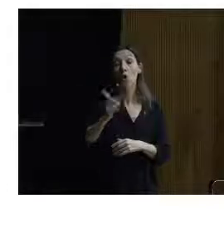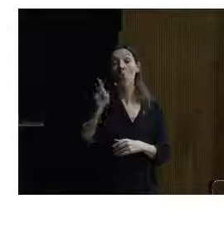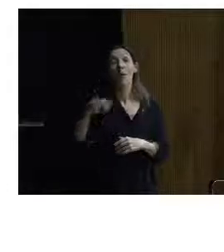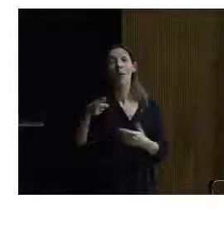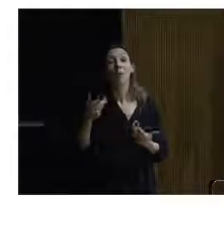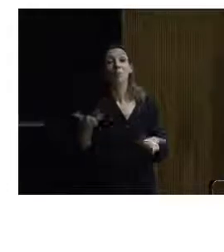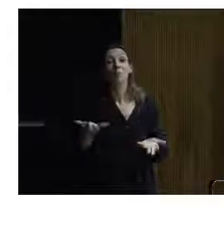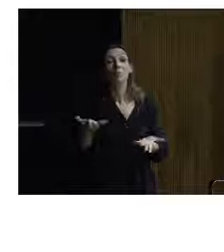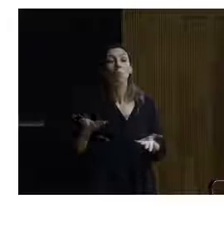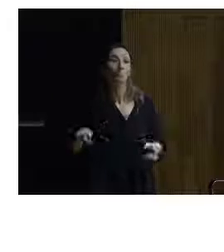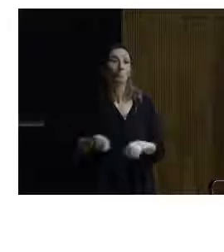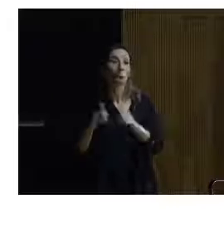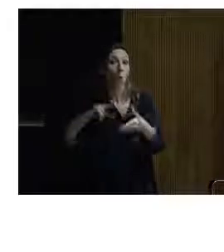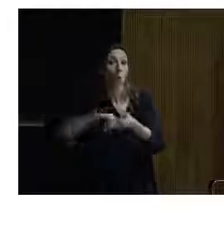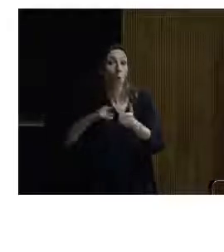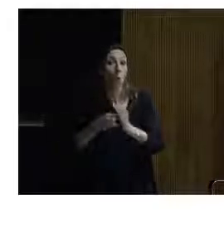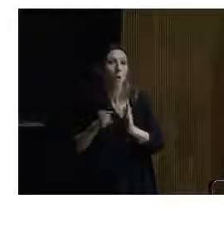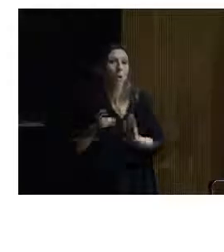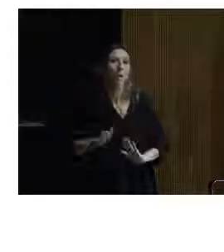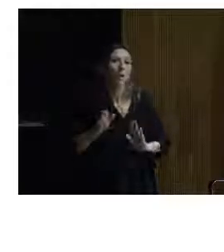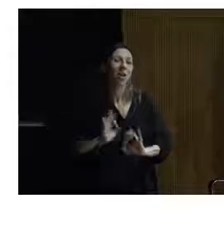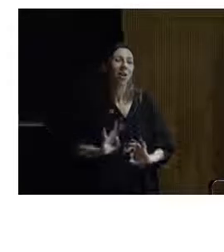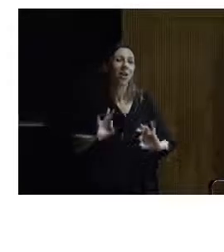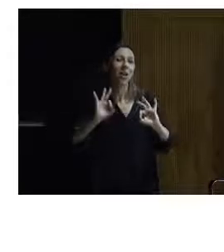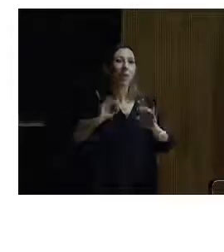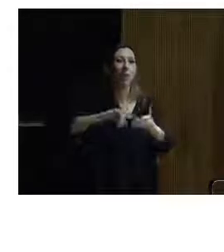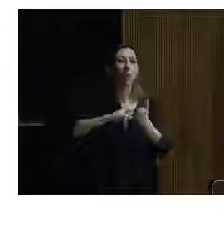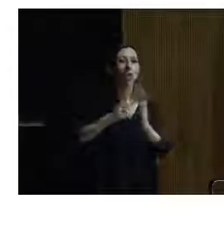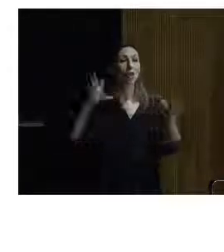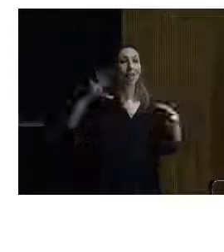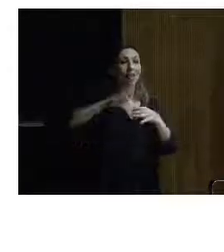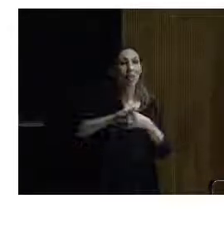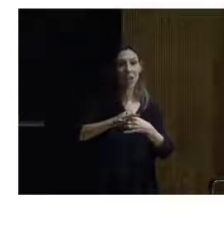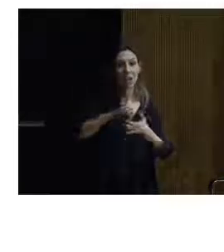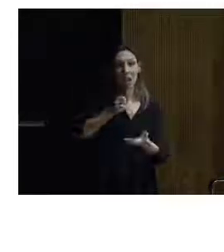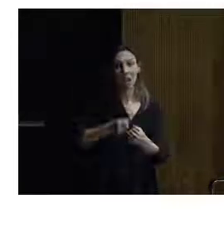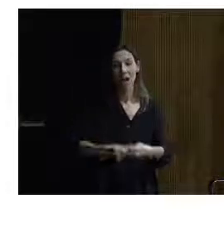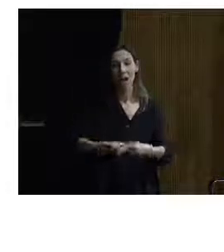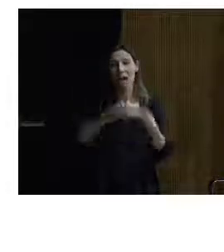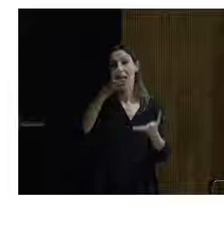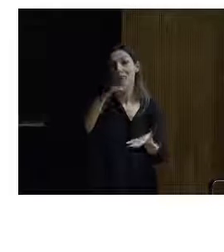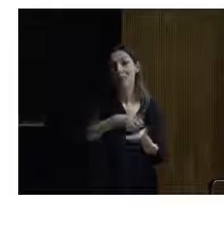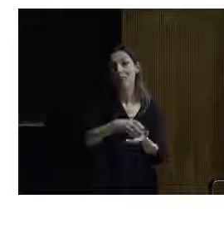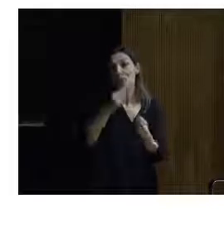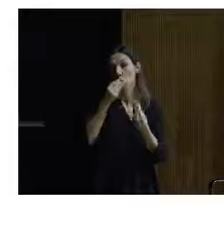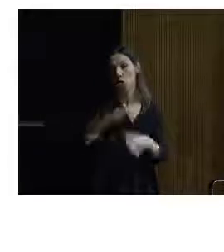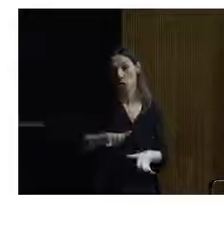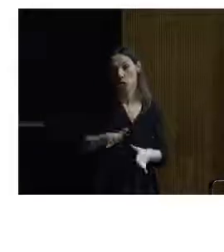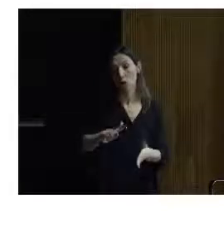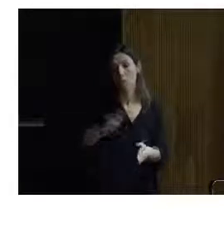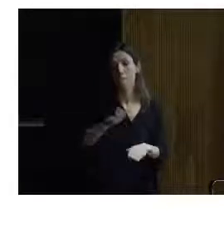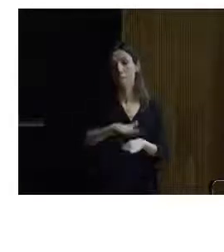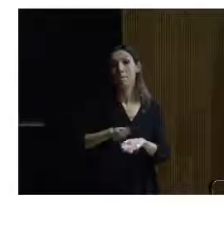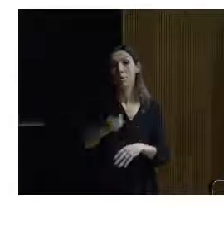proyecto, pero en especial para un proyecto que tenga que ver con un edificio histórico, para nosotros es importantísimo. Porque